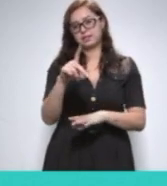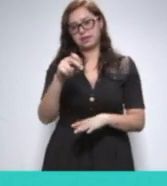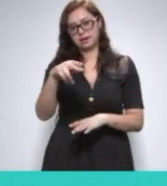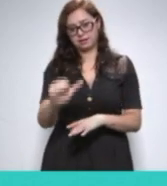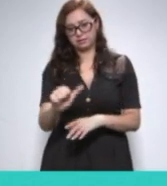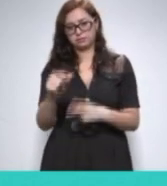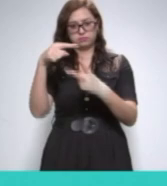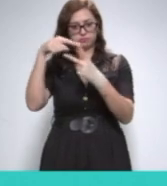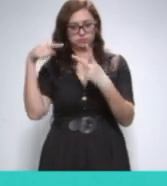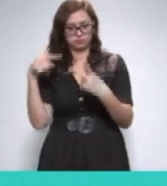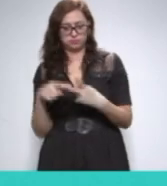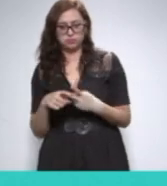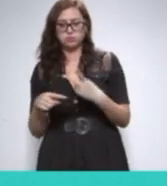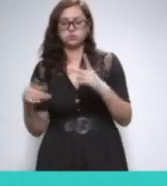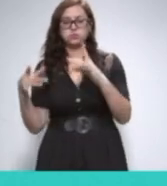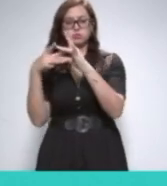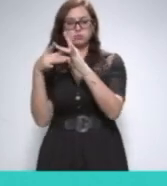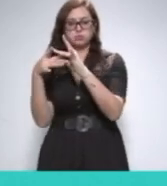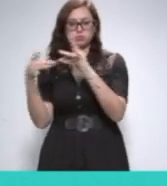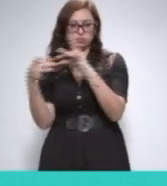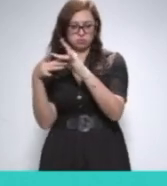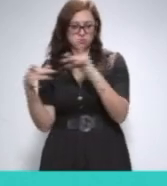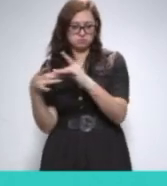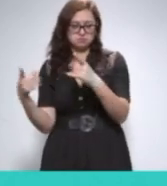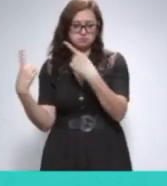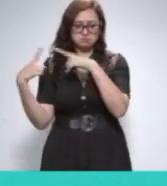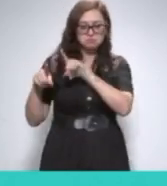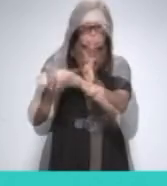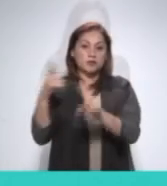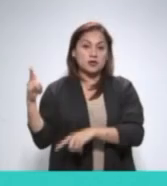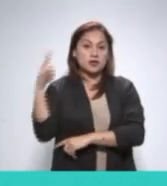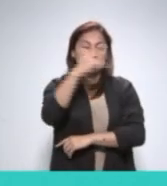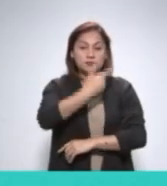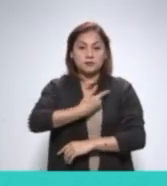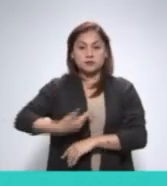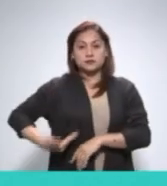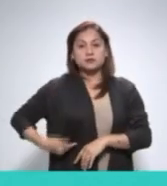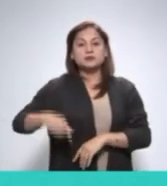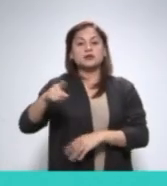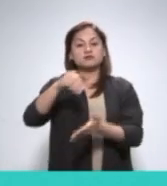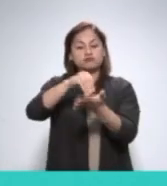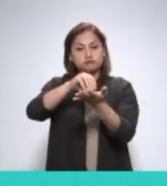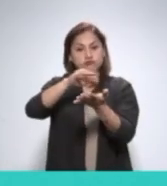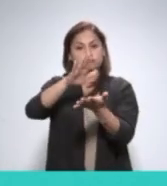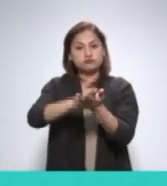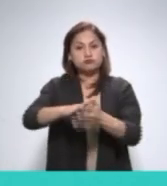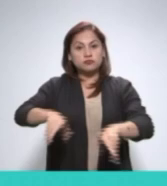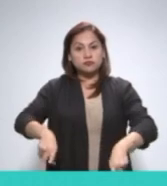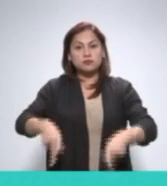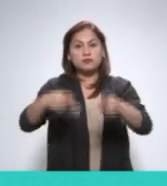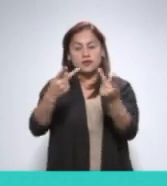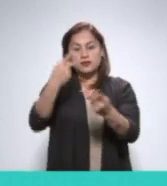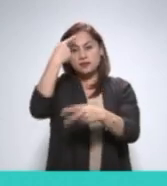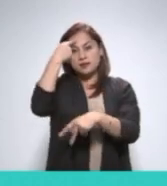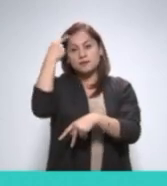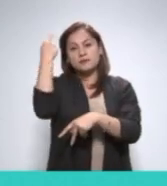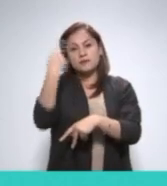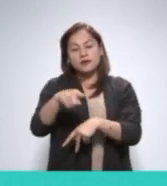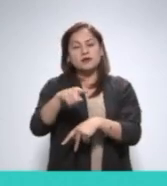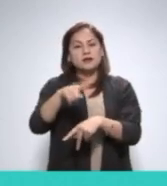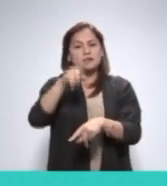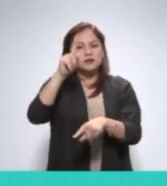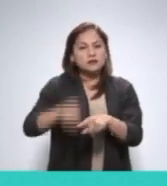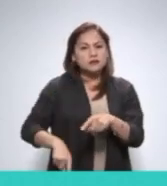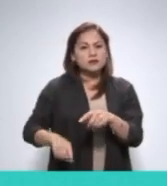que sugirió a la particular presentar su solicitud ante la unidad de transparencia de la Sedena, generando inconformidad en la solicitante, quien acudió al INAI.